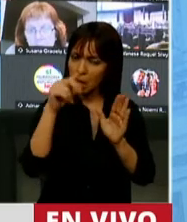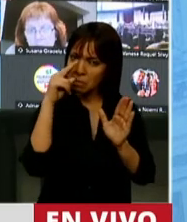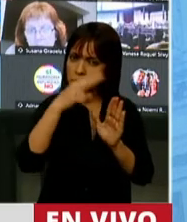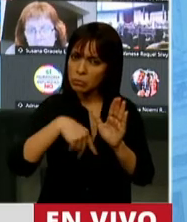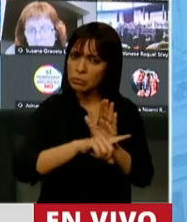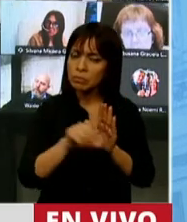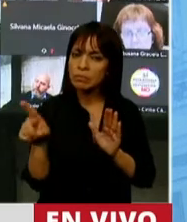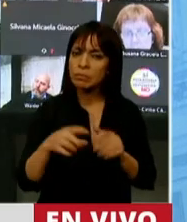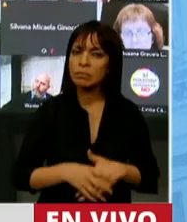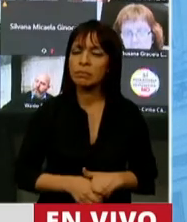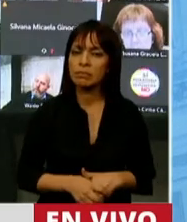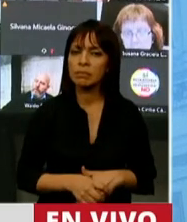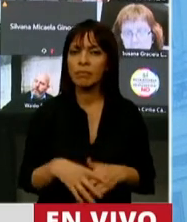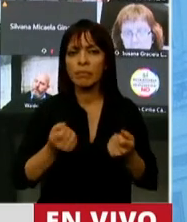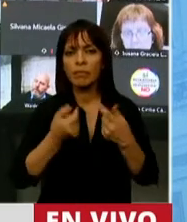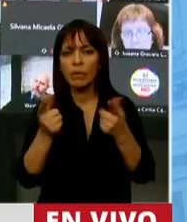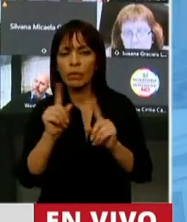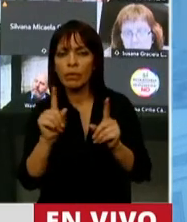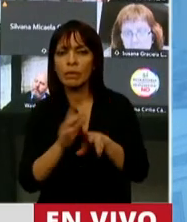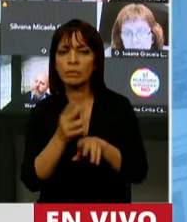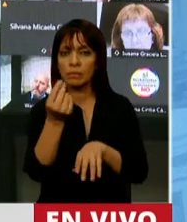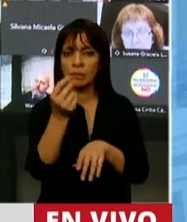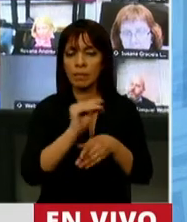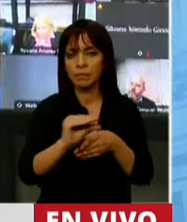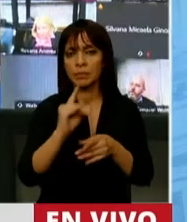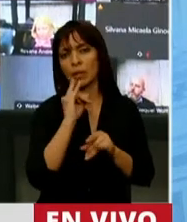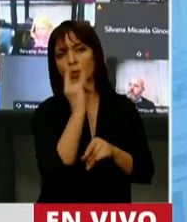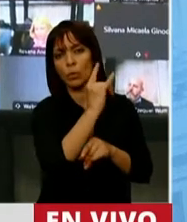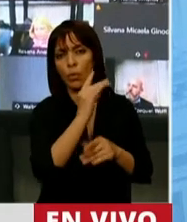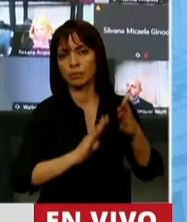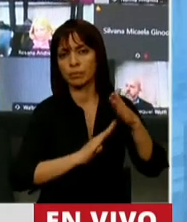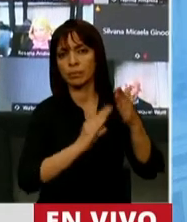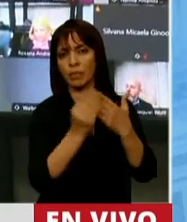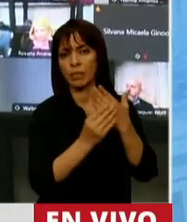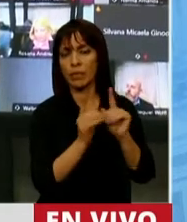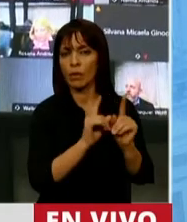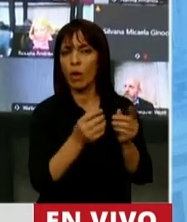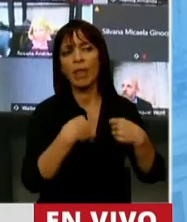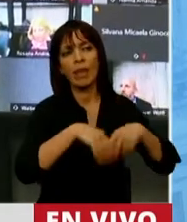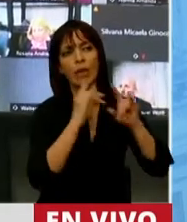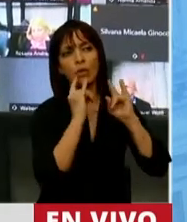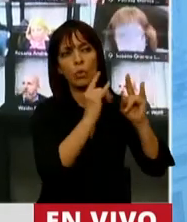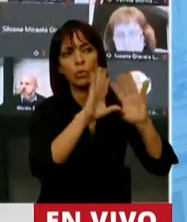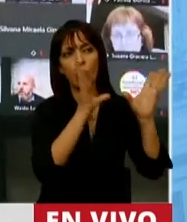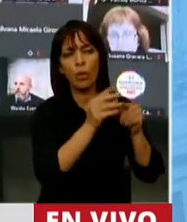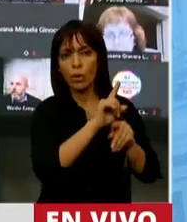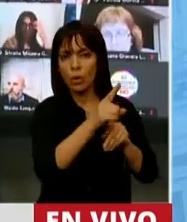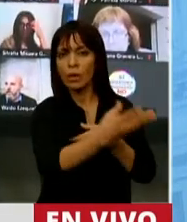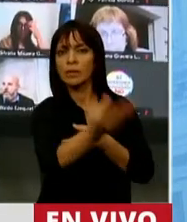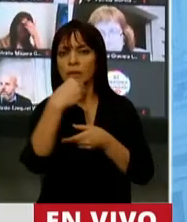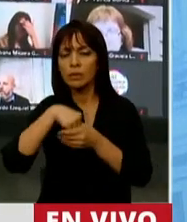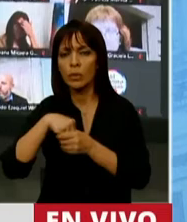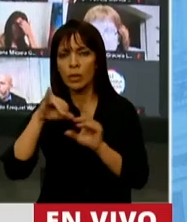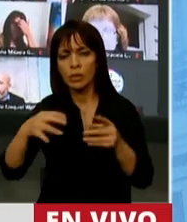dejamos la discrecionalidad al jefe de gabinete, sino que lo incluimos en el presupuesto. También se